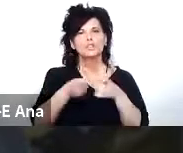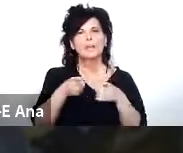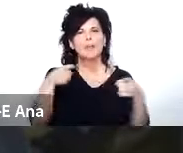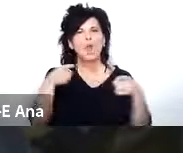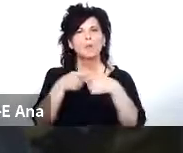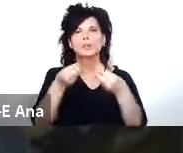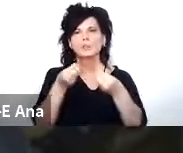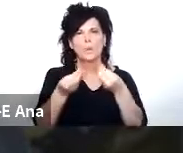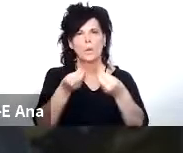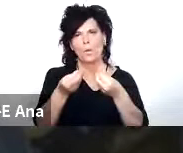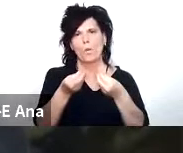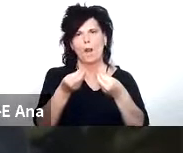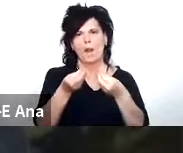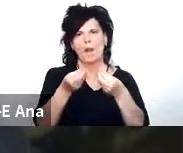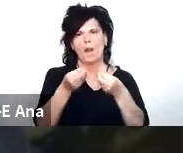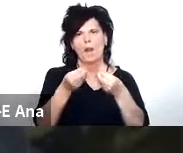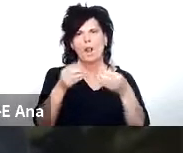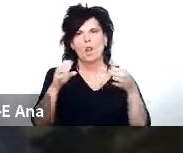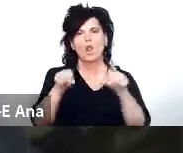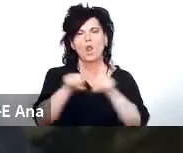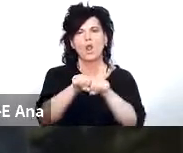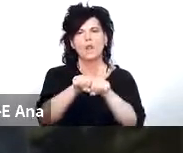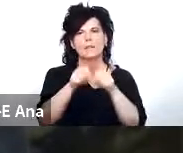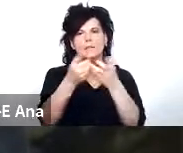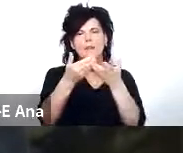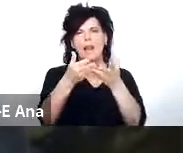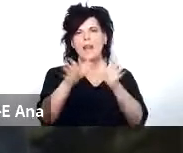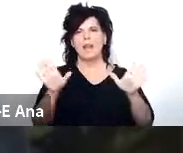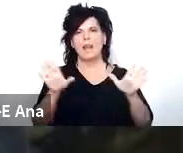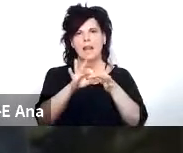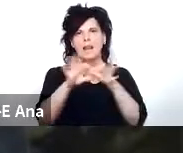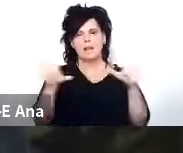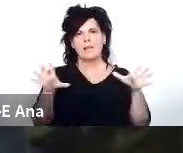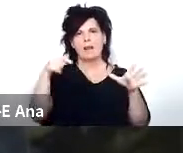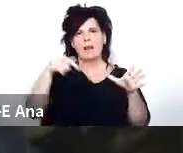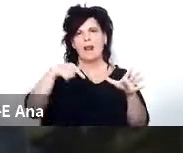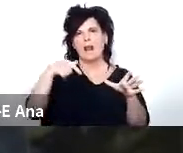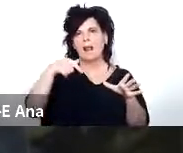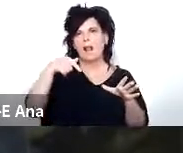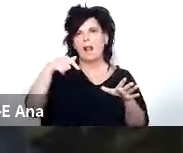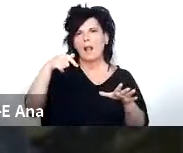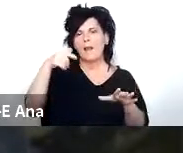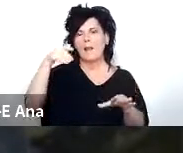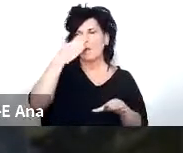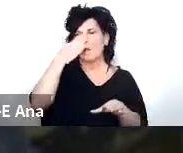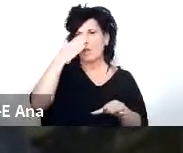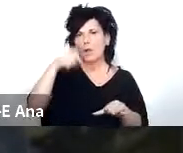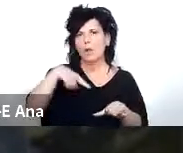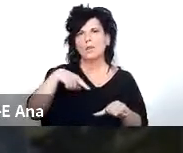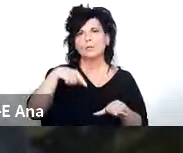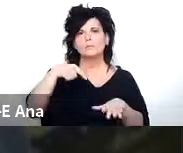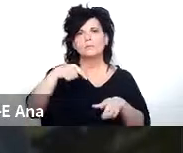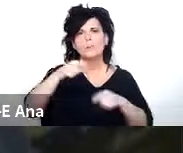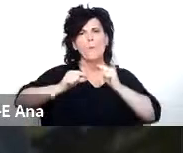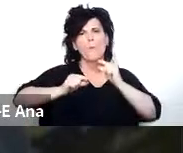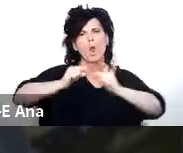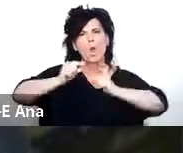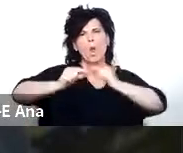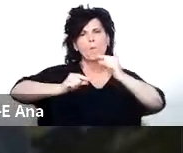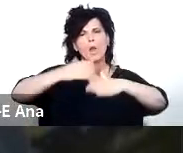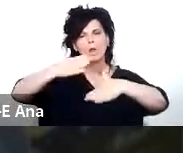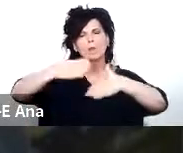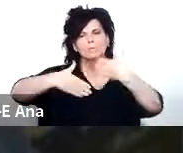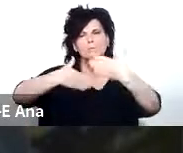lograr la conectividad de las dependencias públicas en el territorio de la provincia esto lo vamos a ir haciendo a medida que vayamos